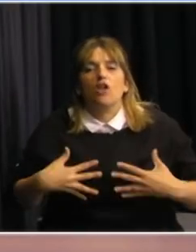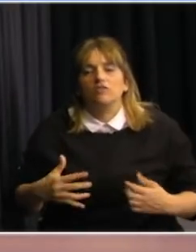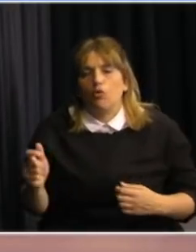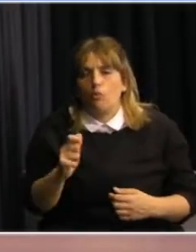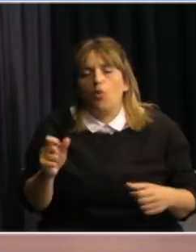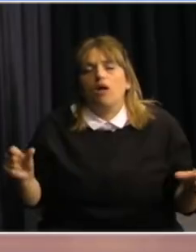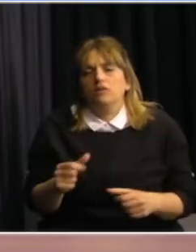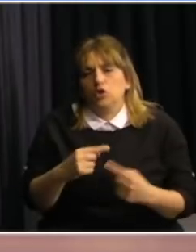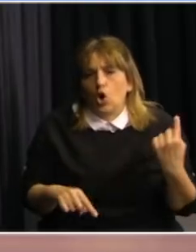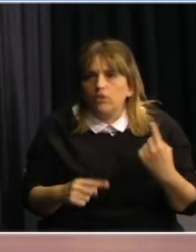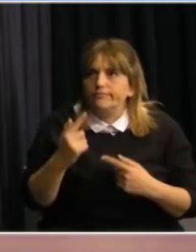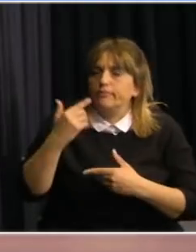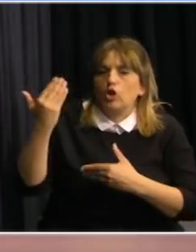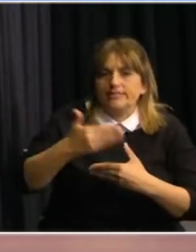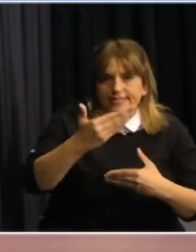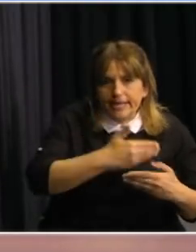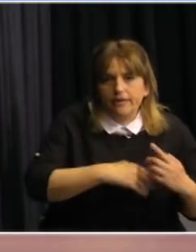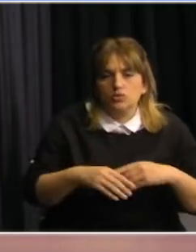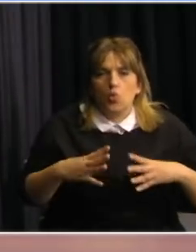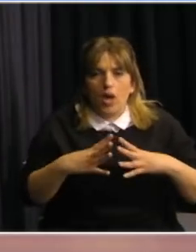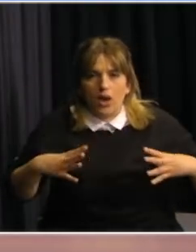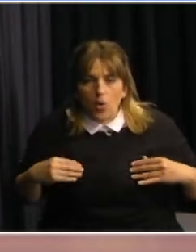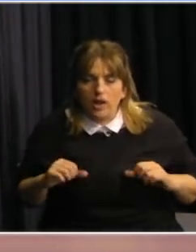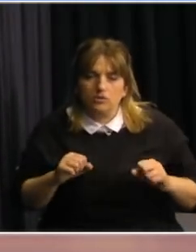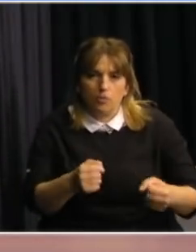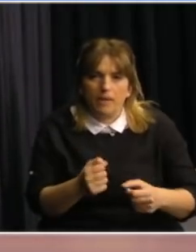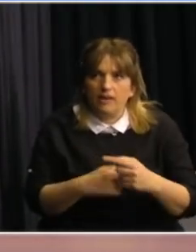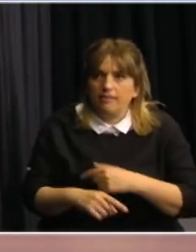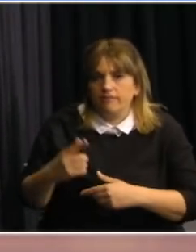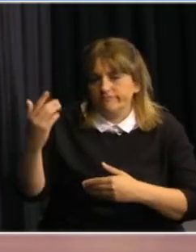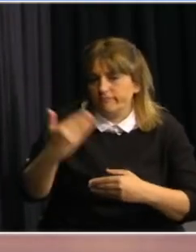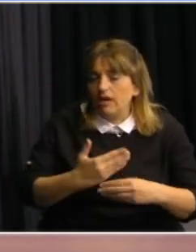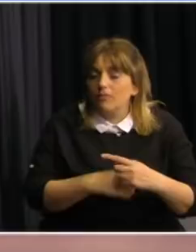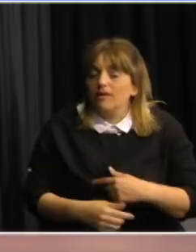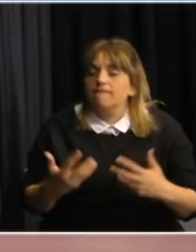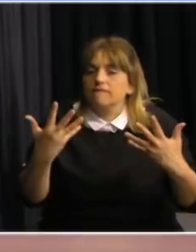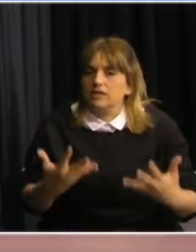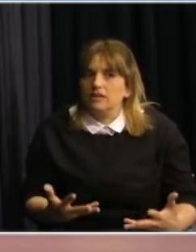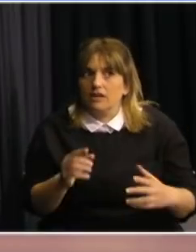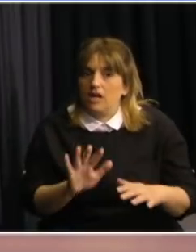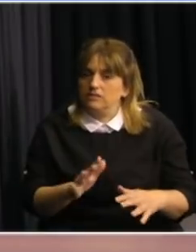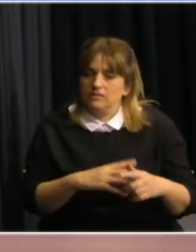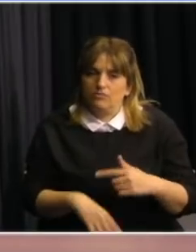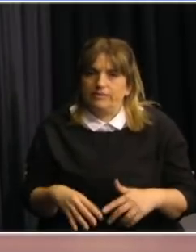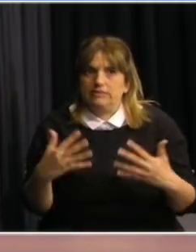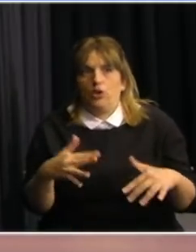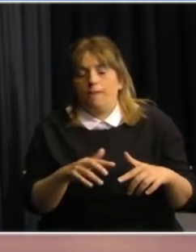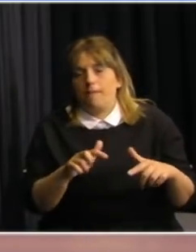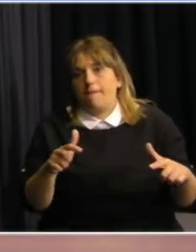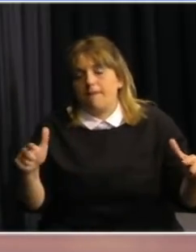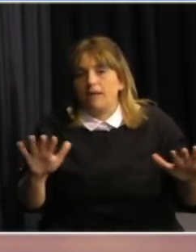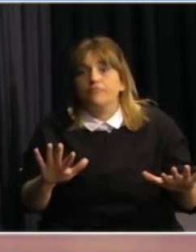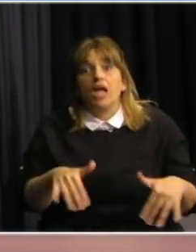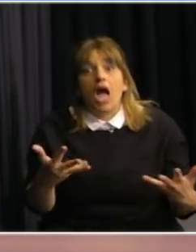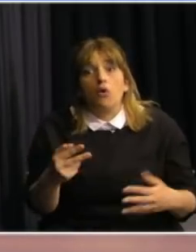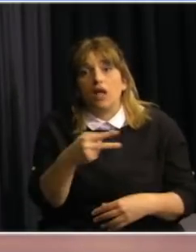pasos de cierre de escuelas y más restrictivos, justamente porque se quería evitar la propagación de ese bloque. Y hoy,